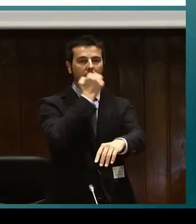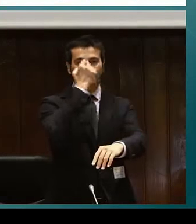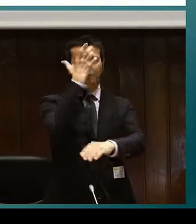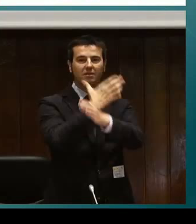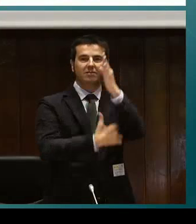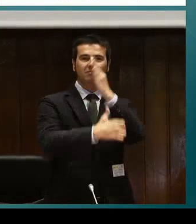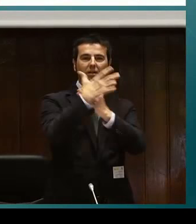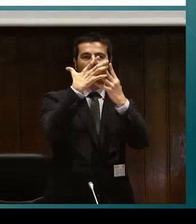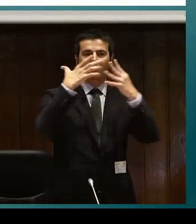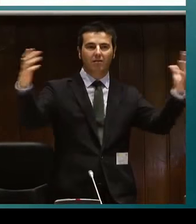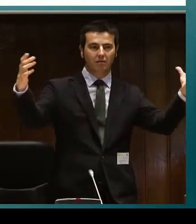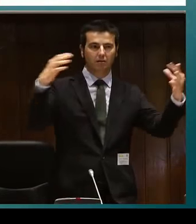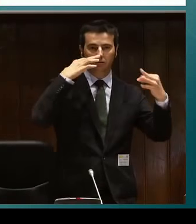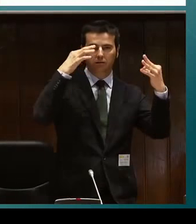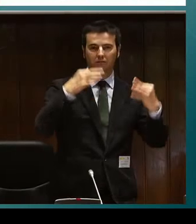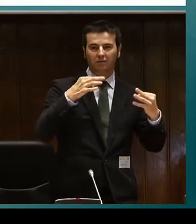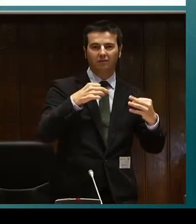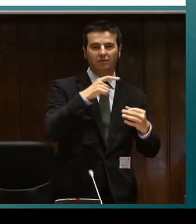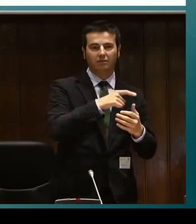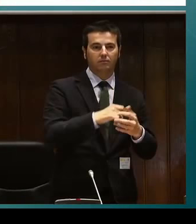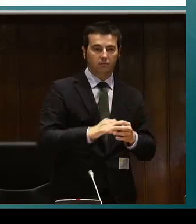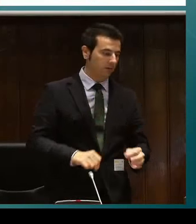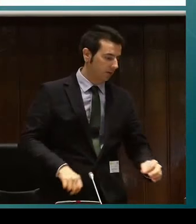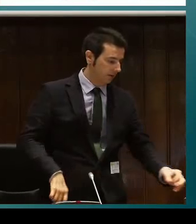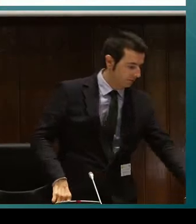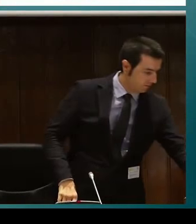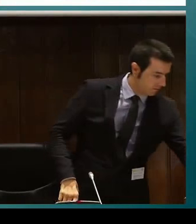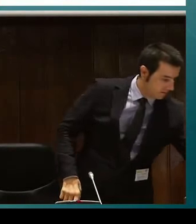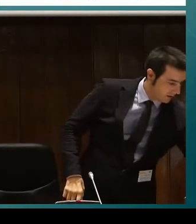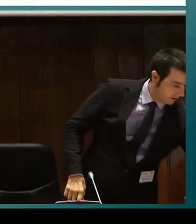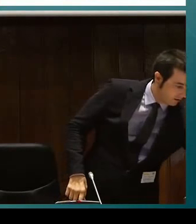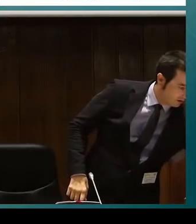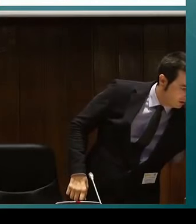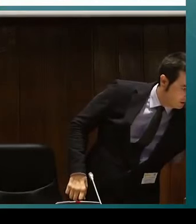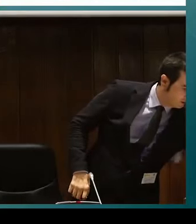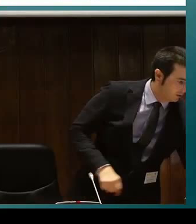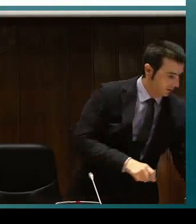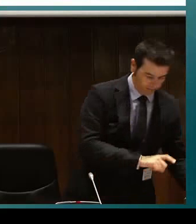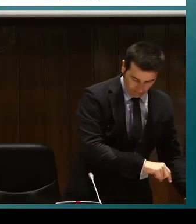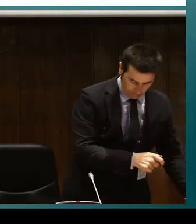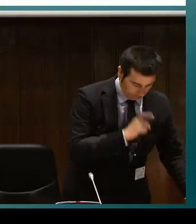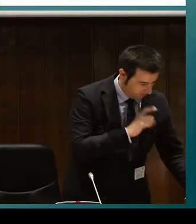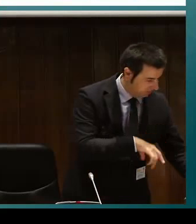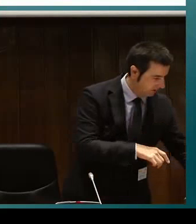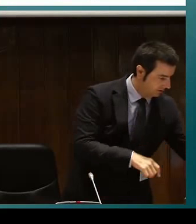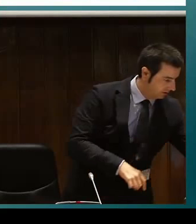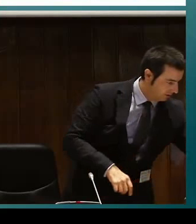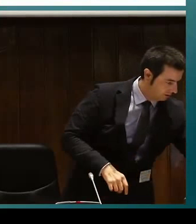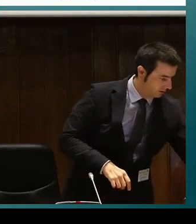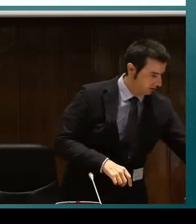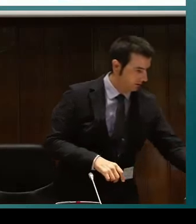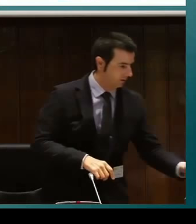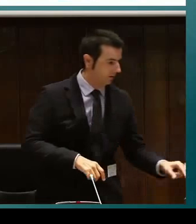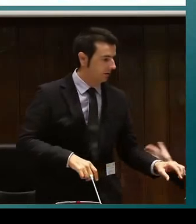La pérdida de visión y de audición combinada conlleva a una de las problemáticas más grandes, es una de las discapacidades más grandes.